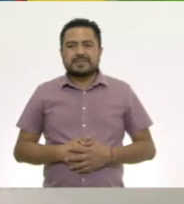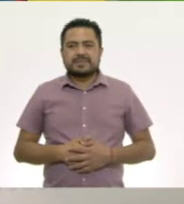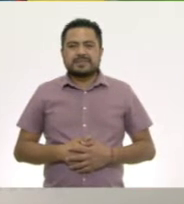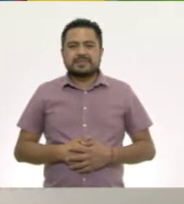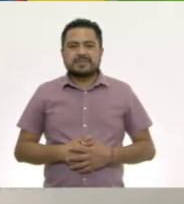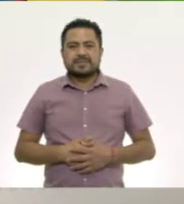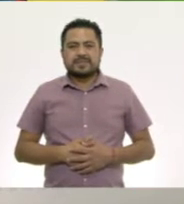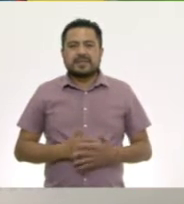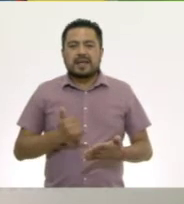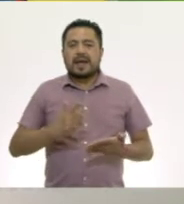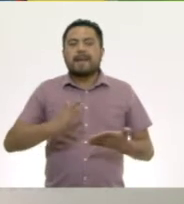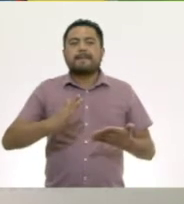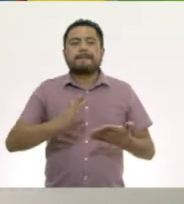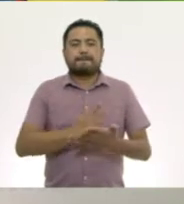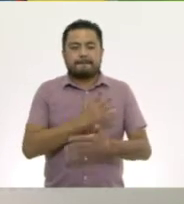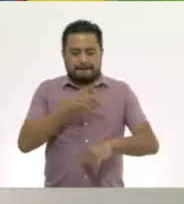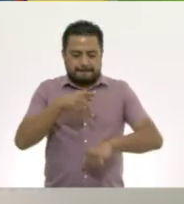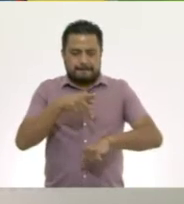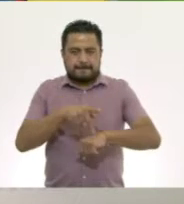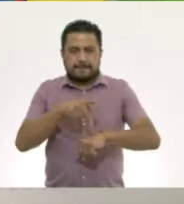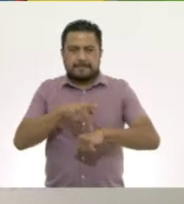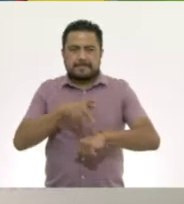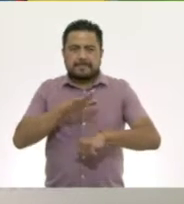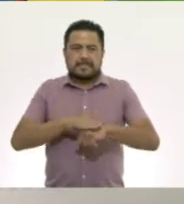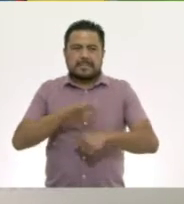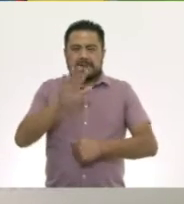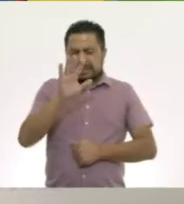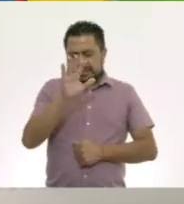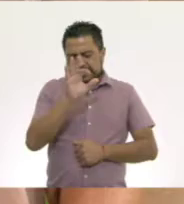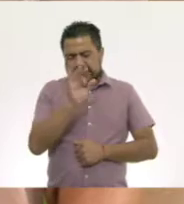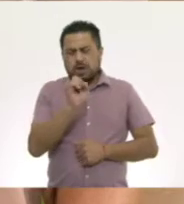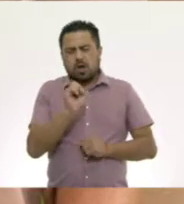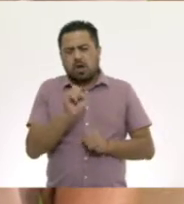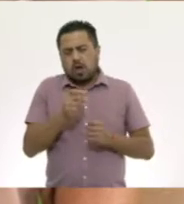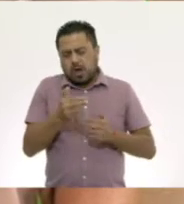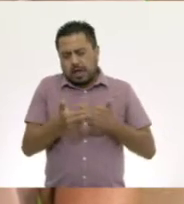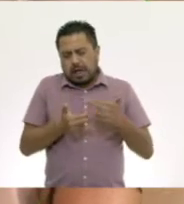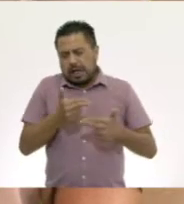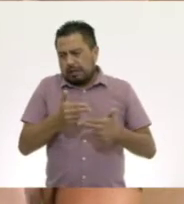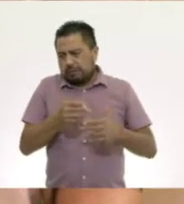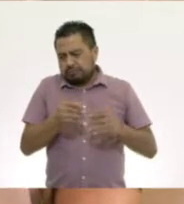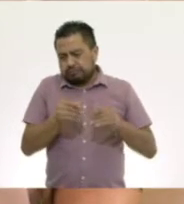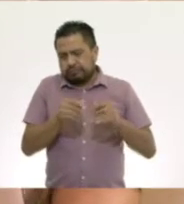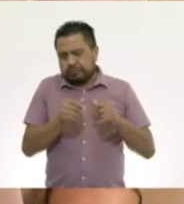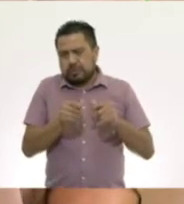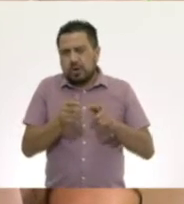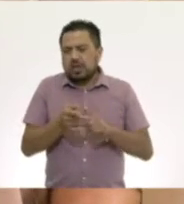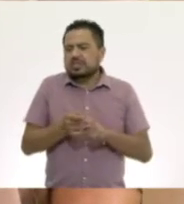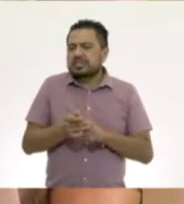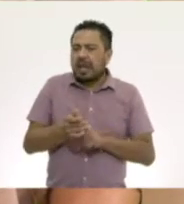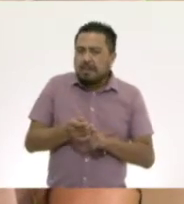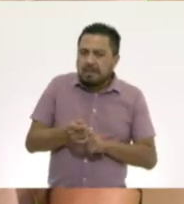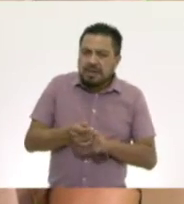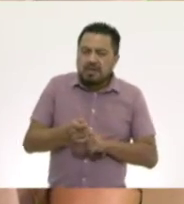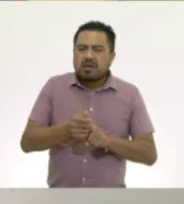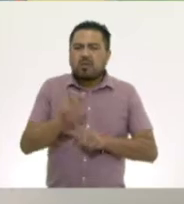Y unas piedras pequeñas o arena o semillas o algún material